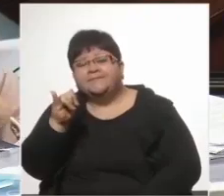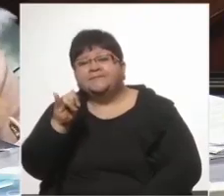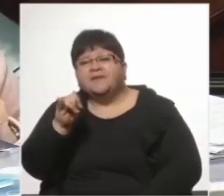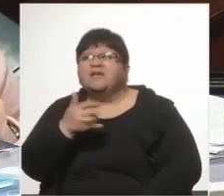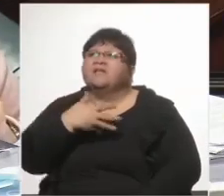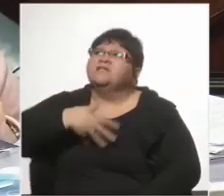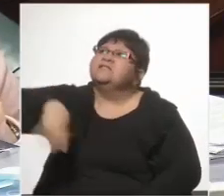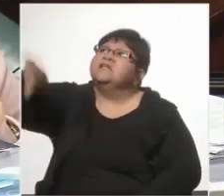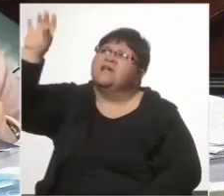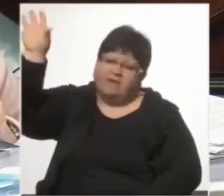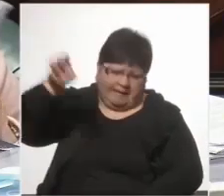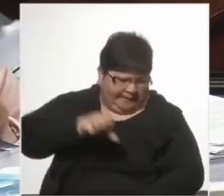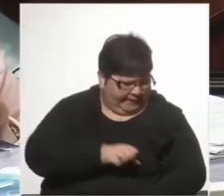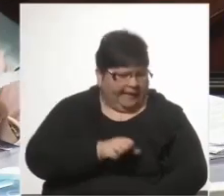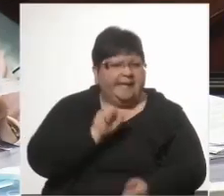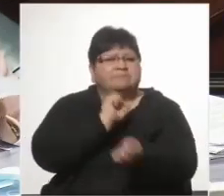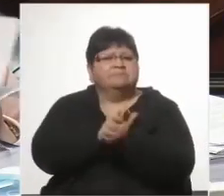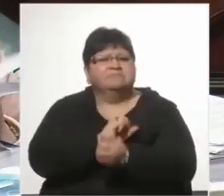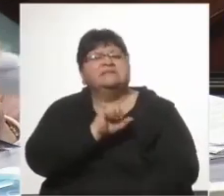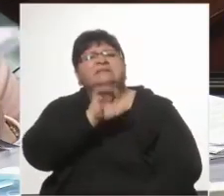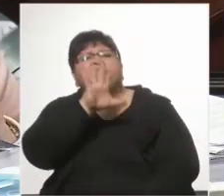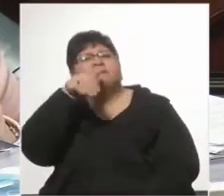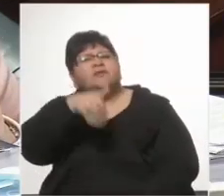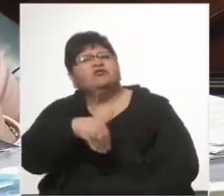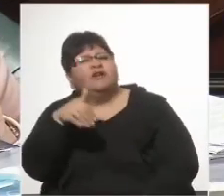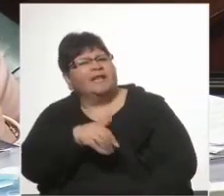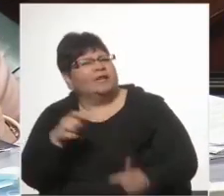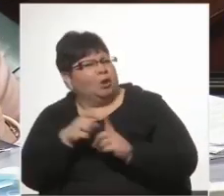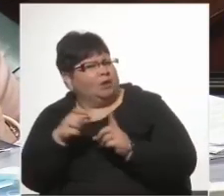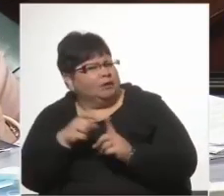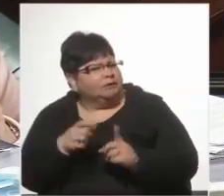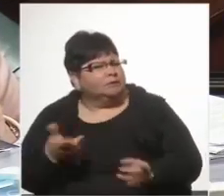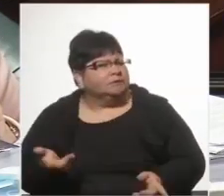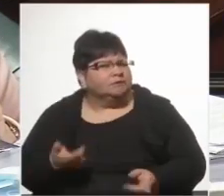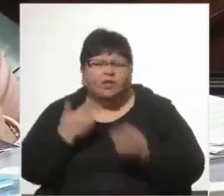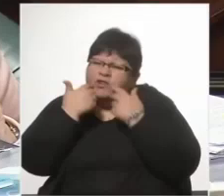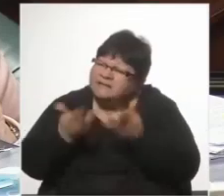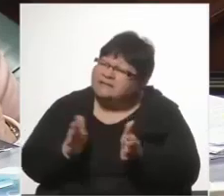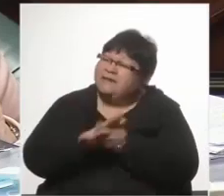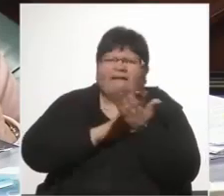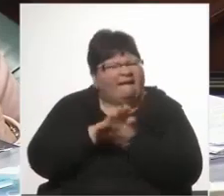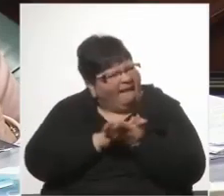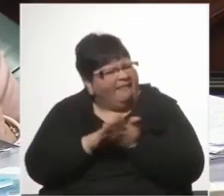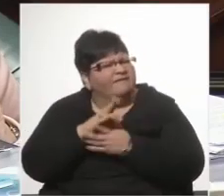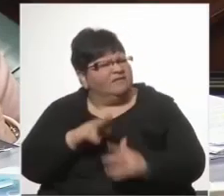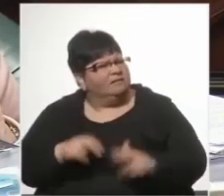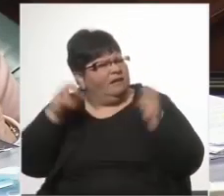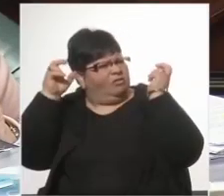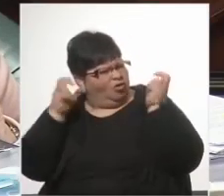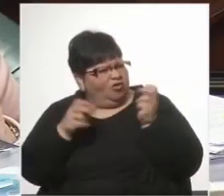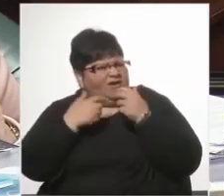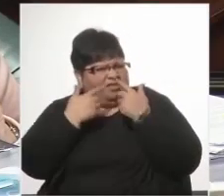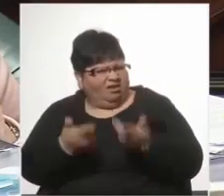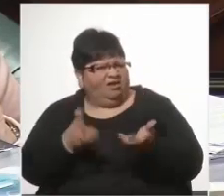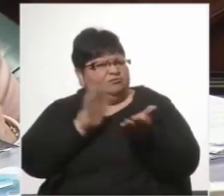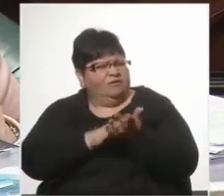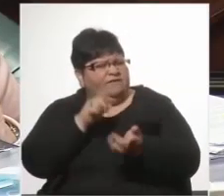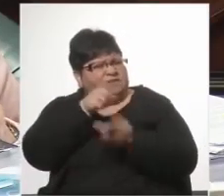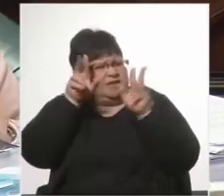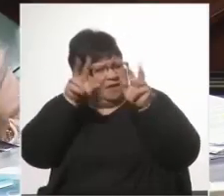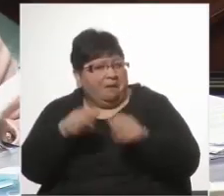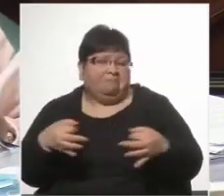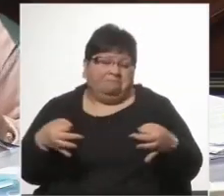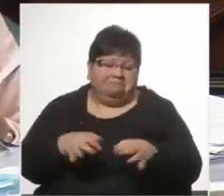detenidos y la llevada y traída de 5 millones de dólares. Nadie dice nada, no hay investigadores que se refieran a eso. Está